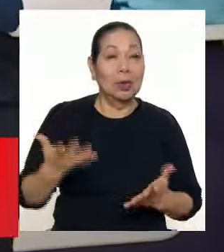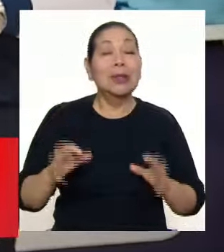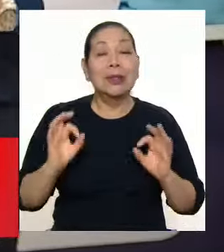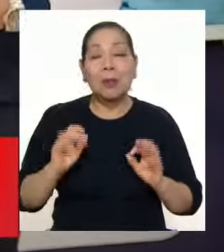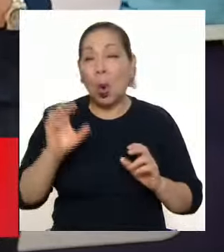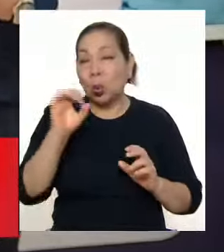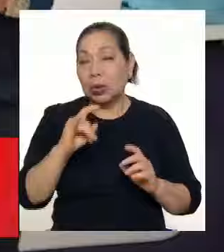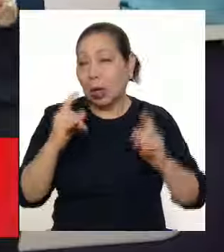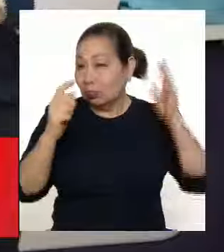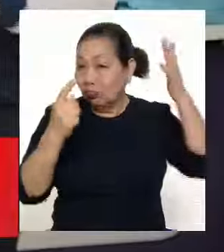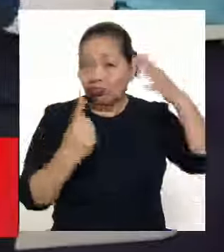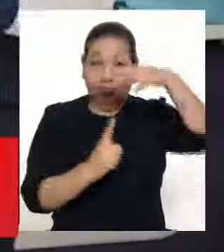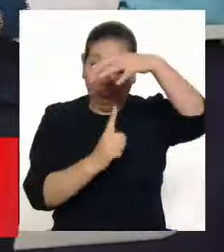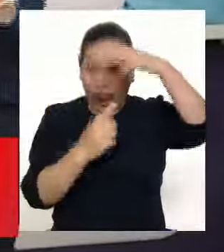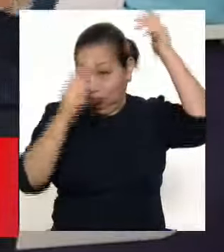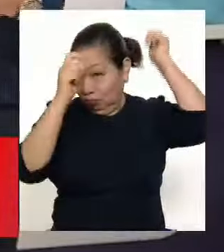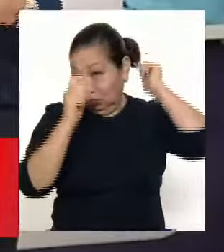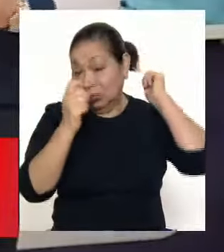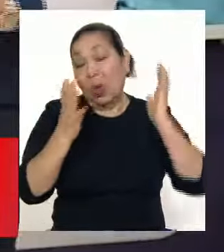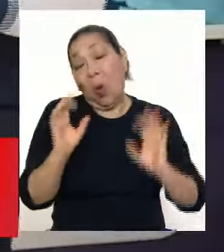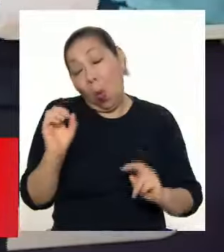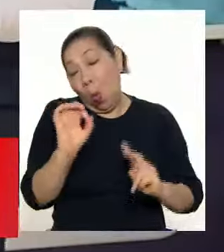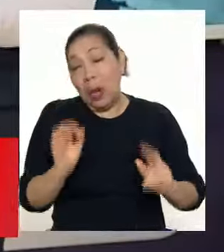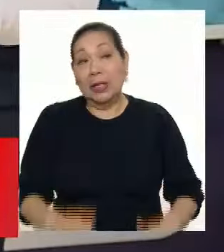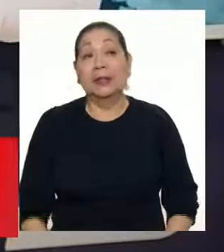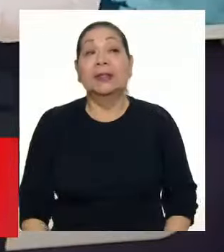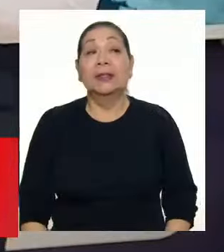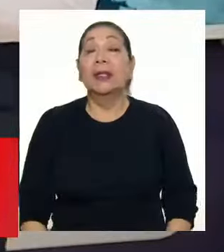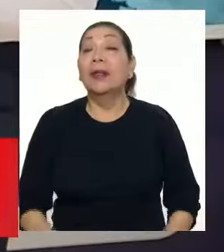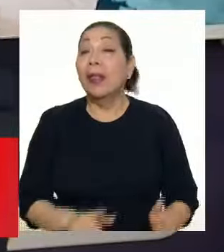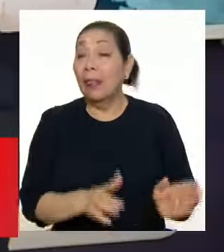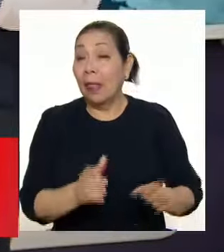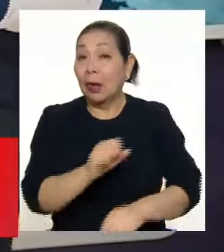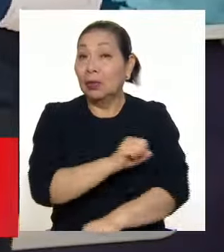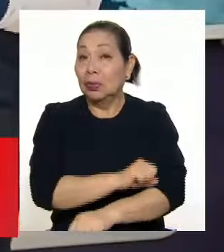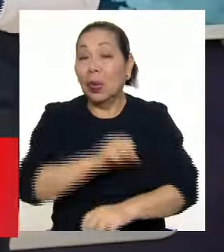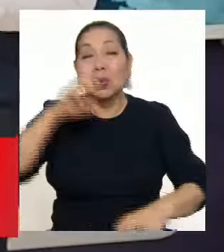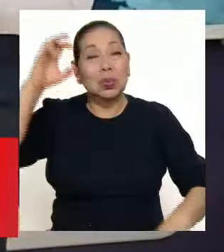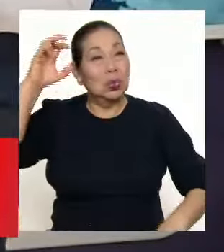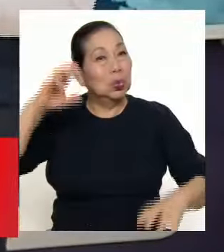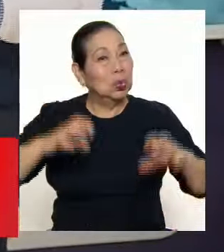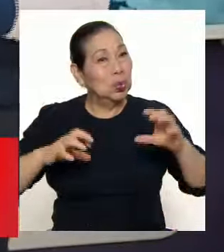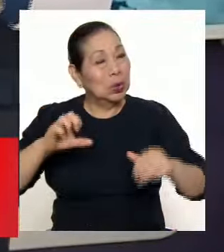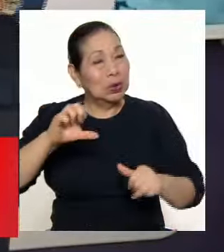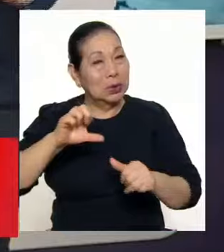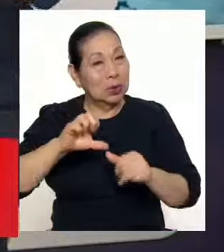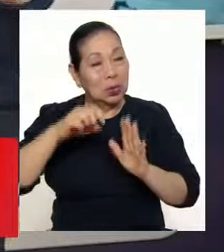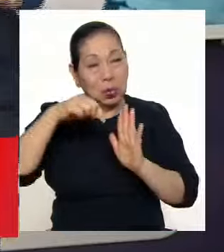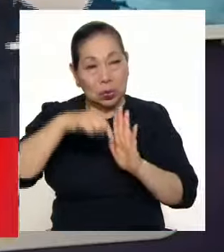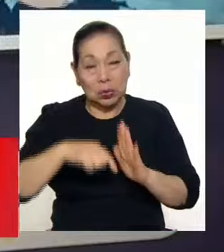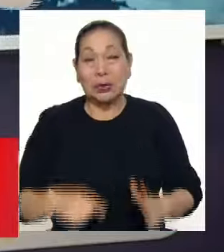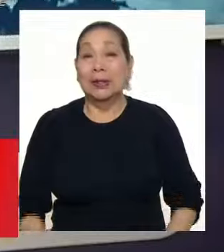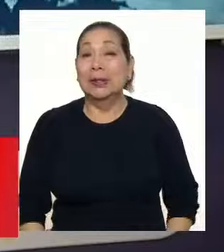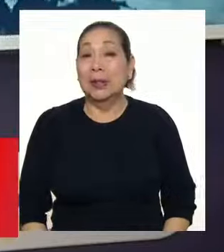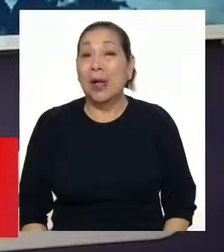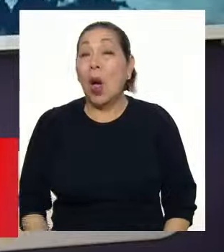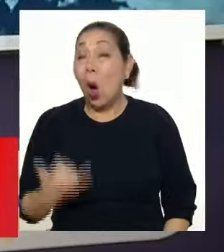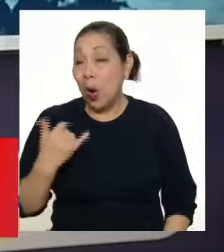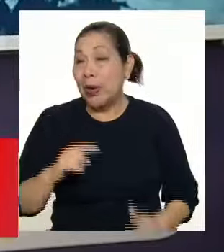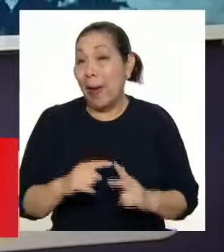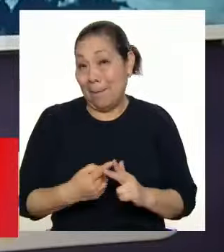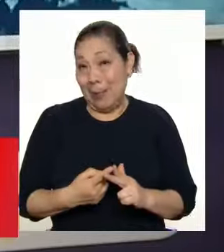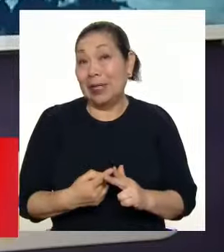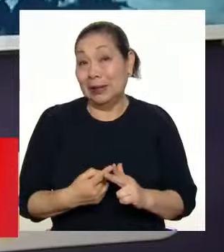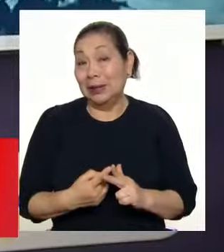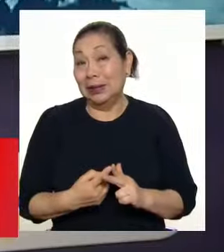de sombrilla. Continuamos con nuestro siguiente aviso también en el sector de la sierra, precipitaciones en la sierra centro y sur. Este aviso entra en vigencia el día de hoy.